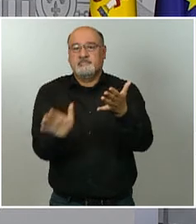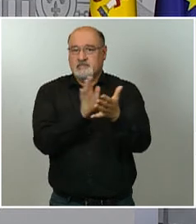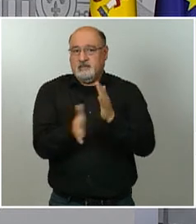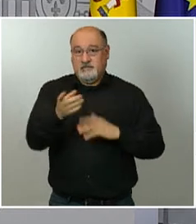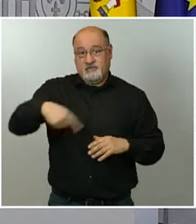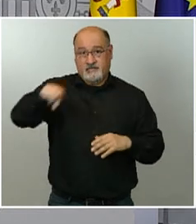atenderemos las preguntas.